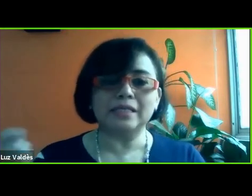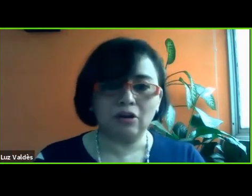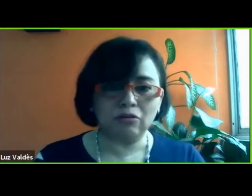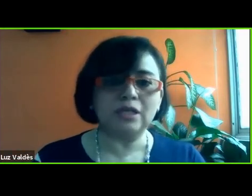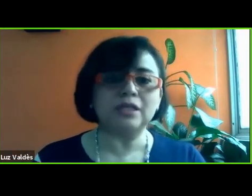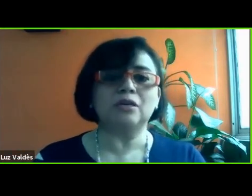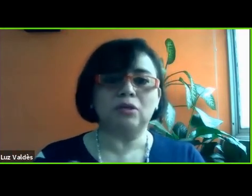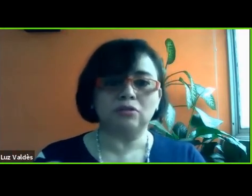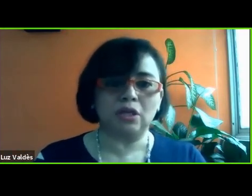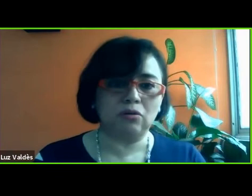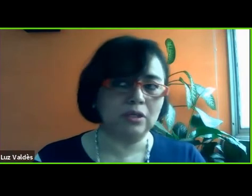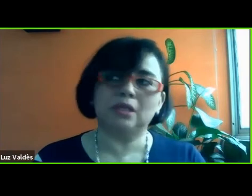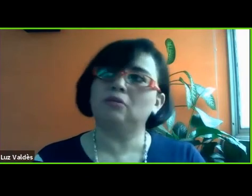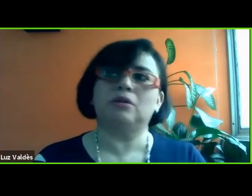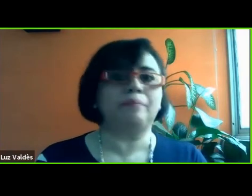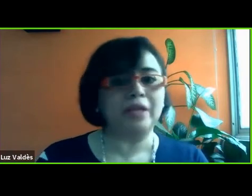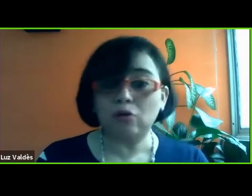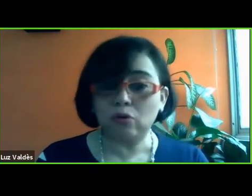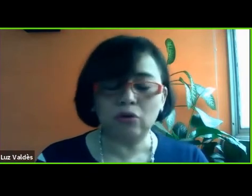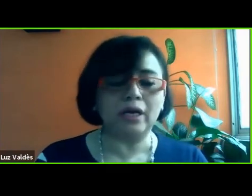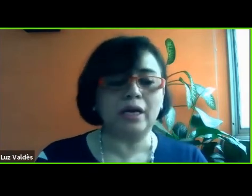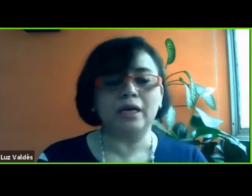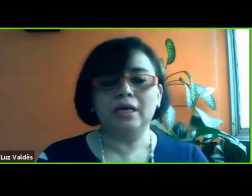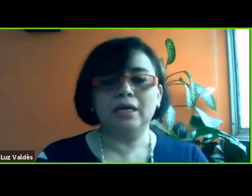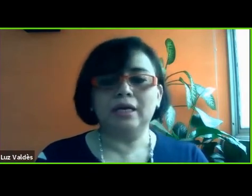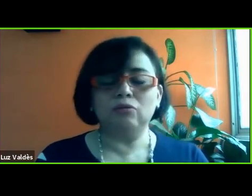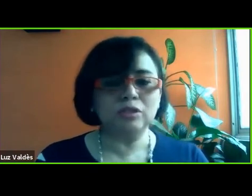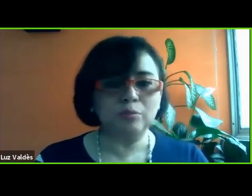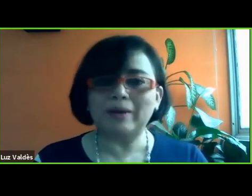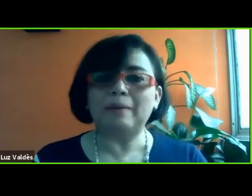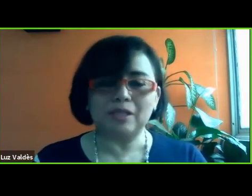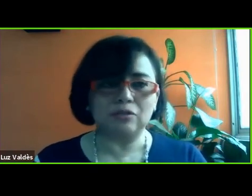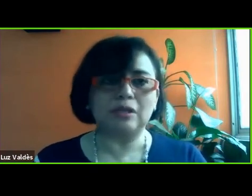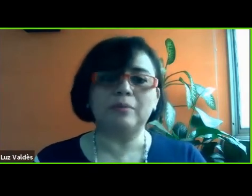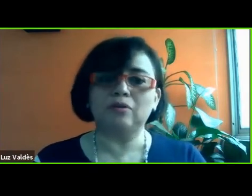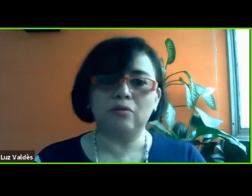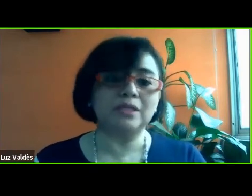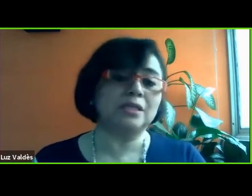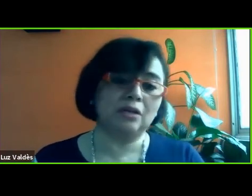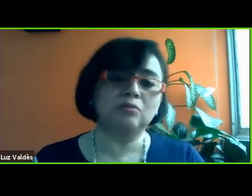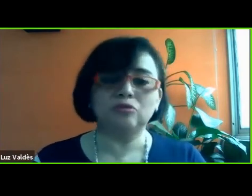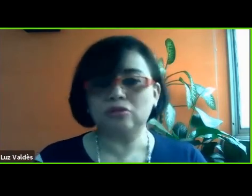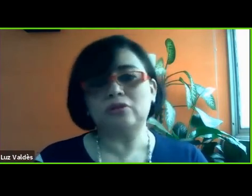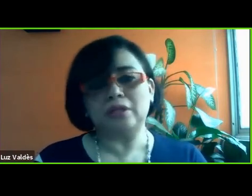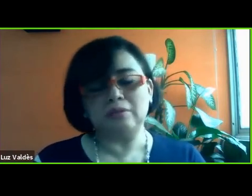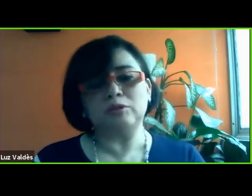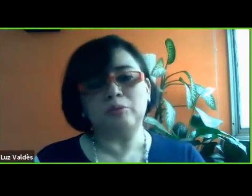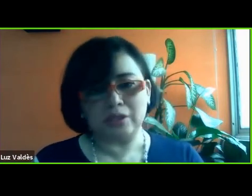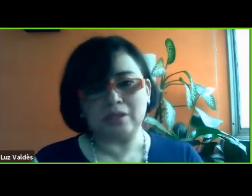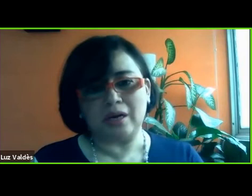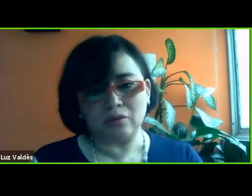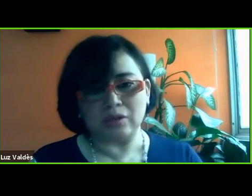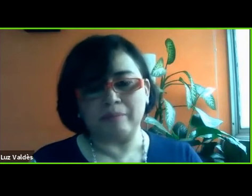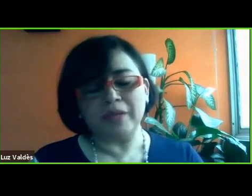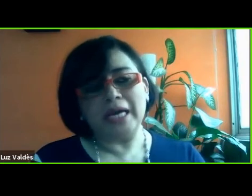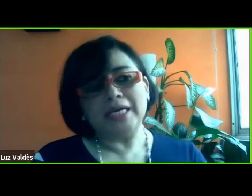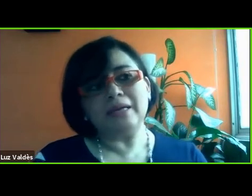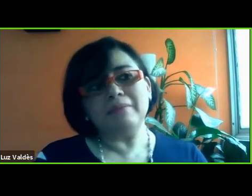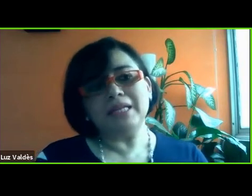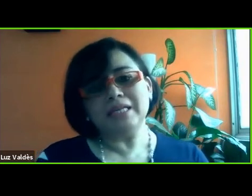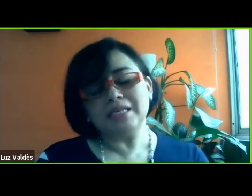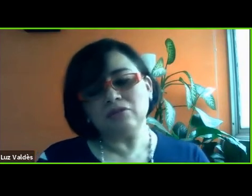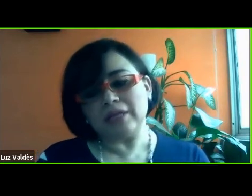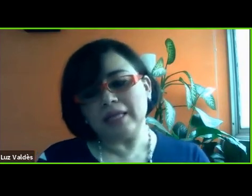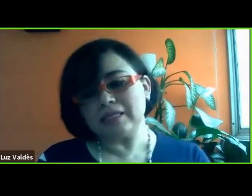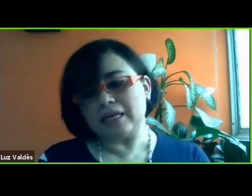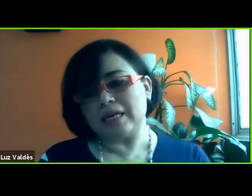seña y a quién se lo diste y cuándo se lo diste. Híjole, te lo juro que no es por mala persona, pero yo he rechazado muchos donativos por esa causa. Y